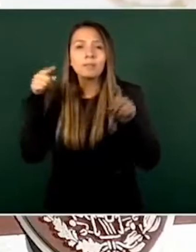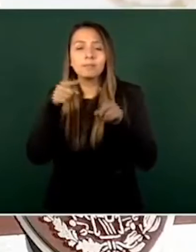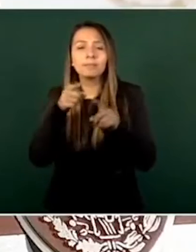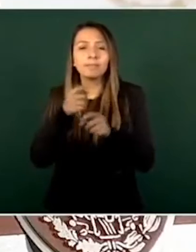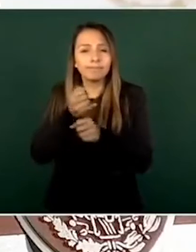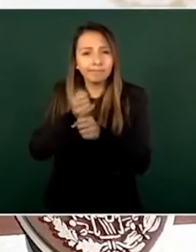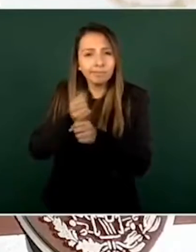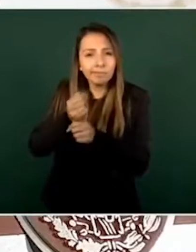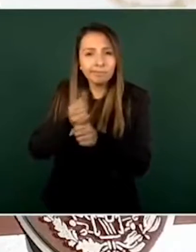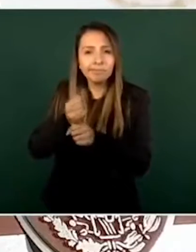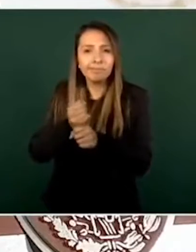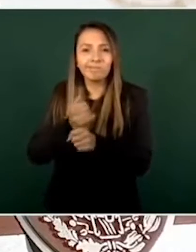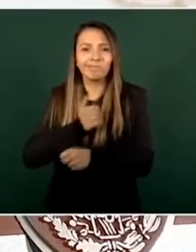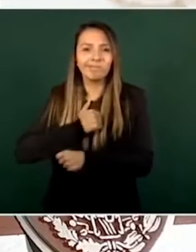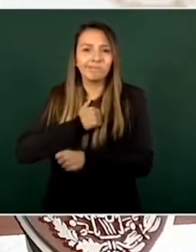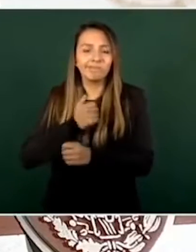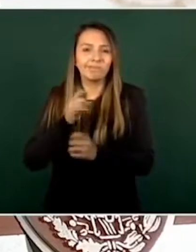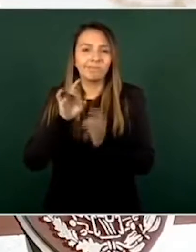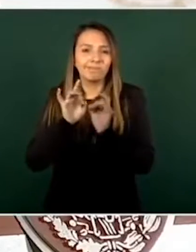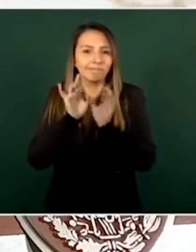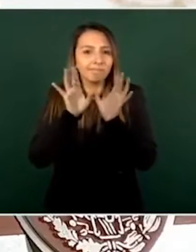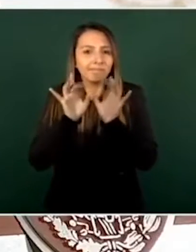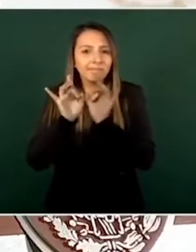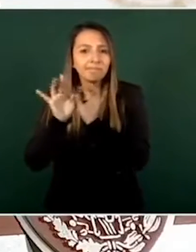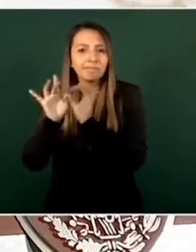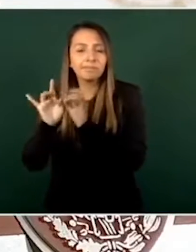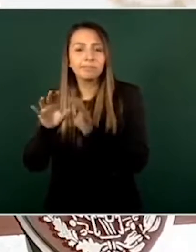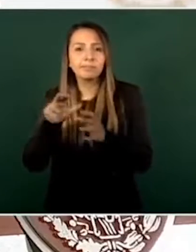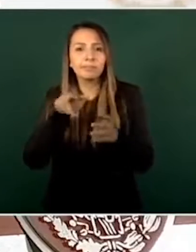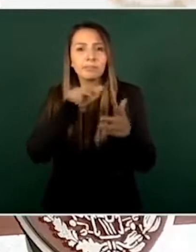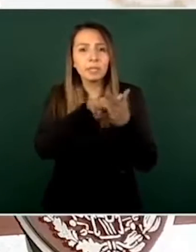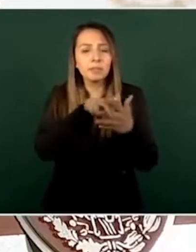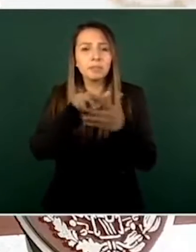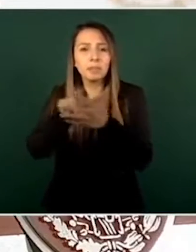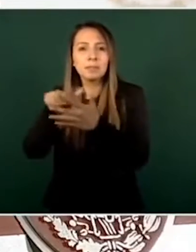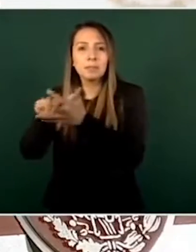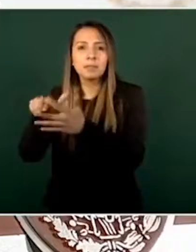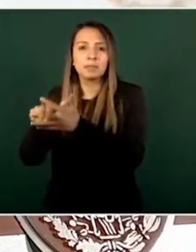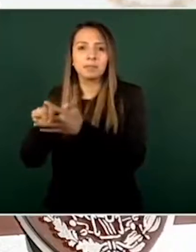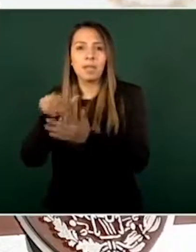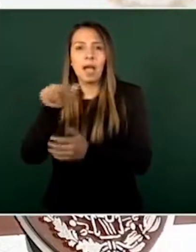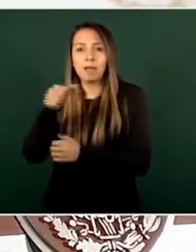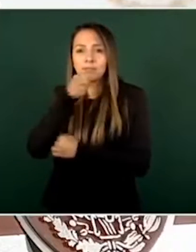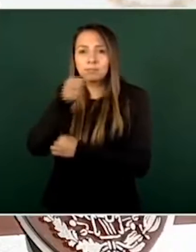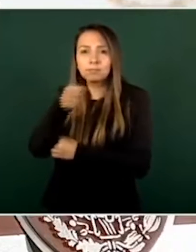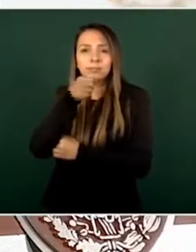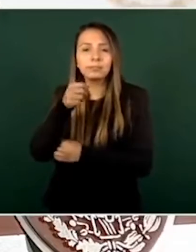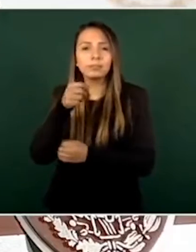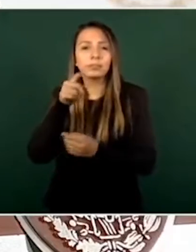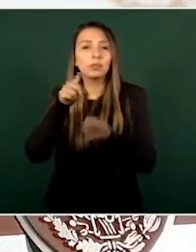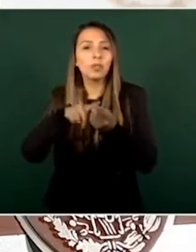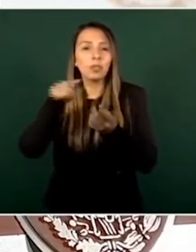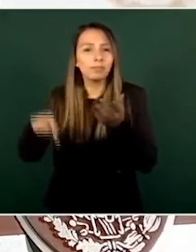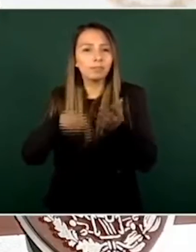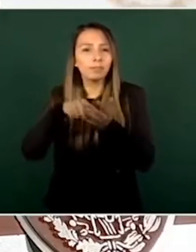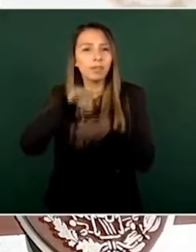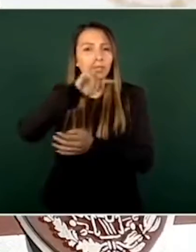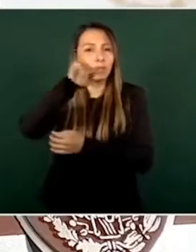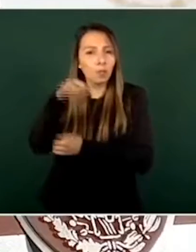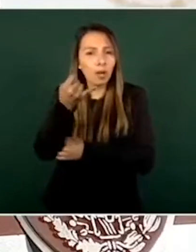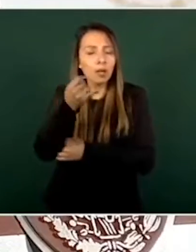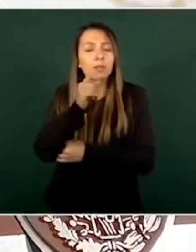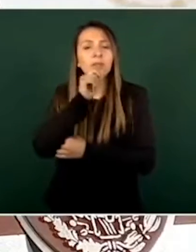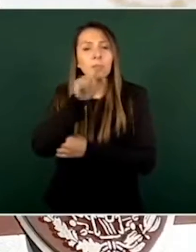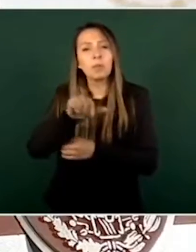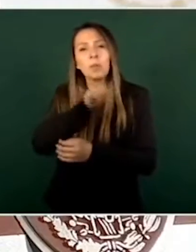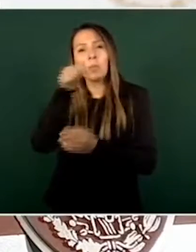Los homicidios dolosos, feminicidios y los secuestros continúan con una tendencia a la baja en el país, destacó la secretaria de Seguridad Pública y